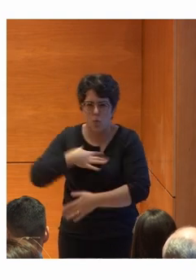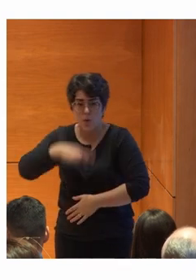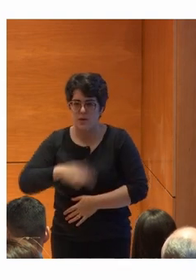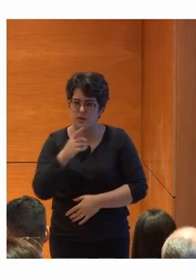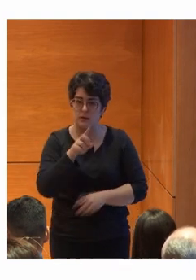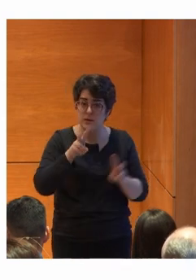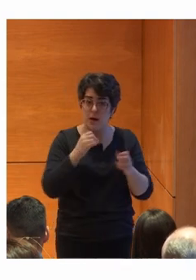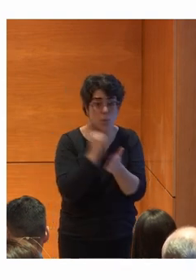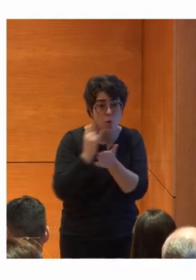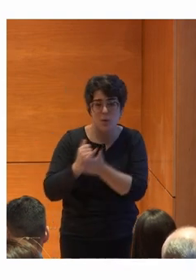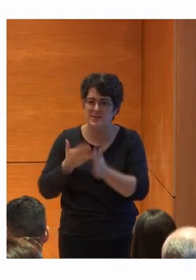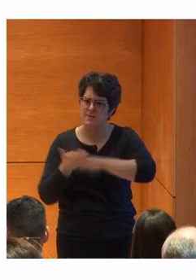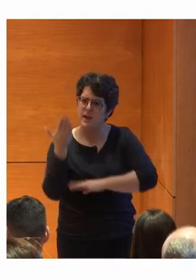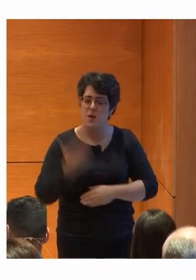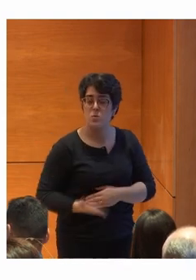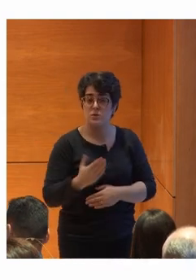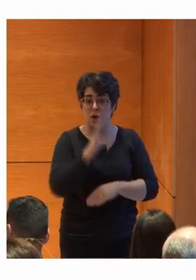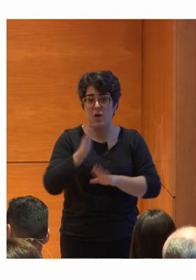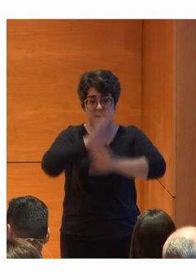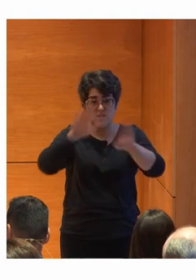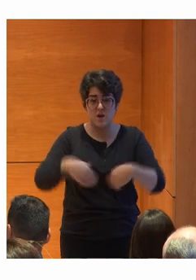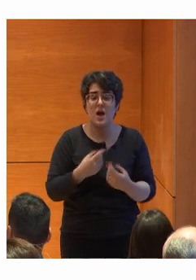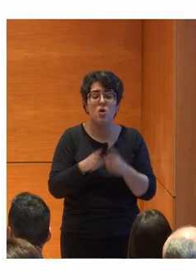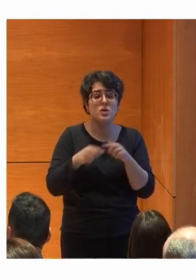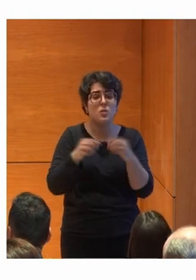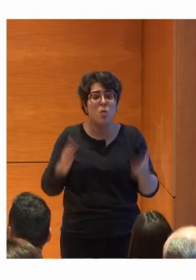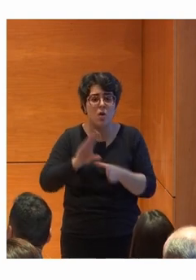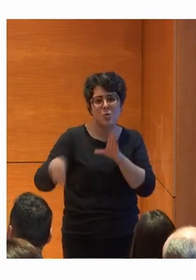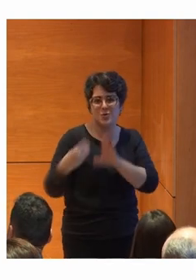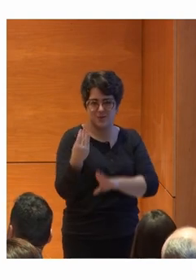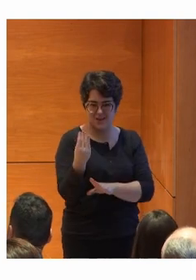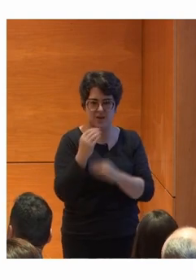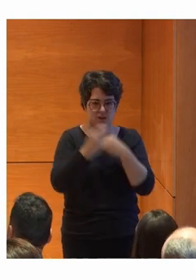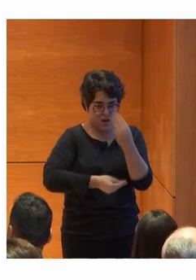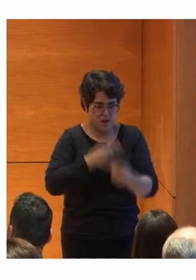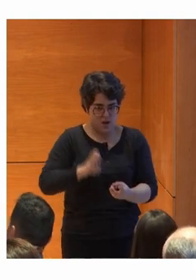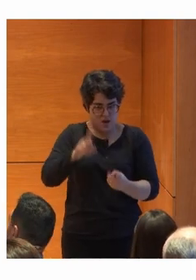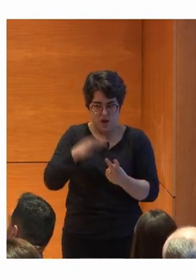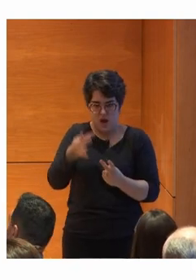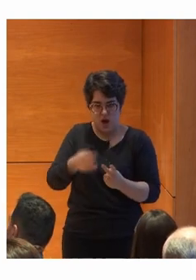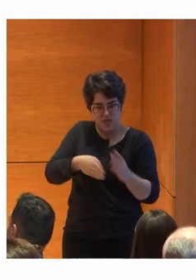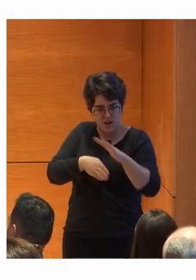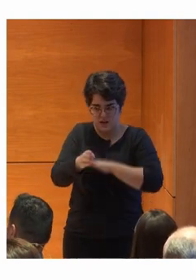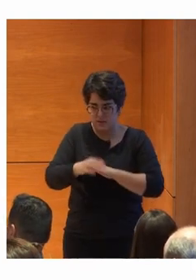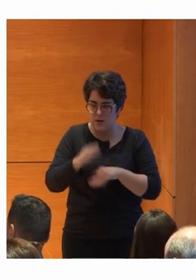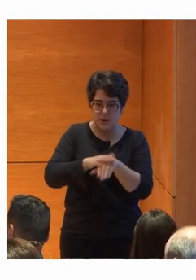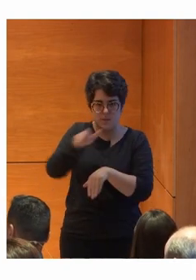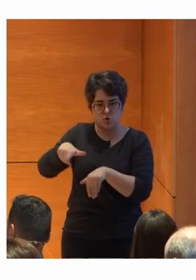importante porque al final es importante que sea un producto útil, accesible y aceptable por los usuarios finales.